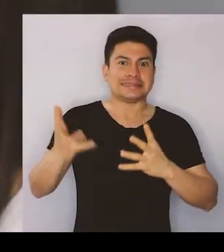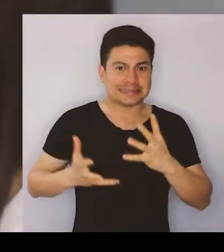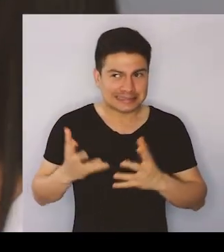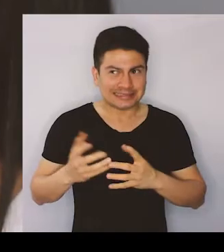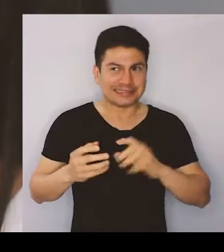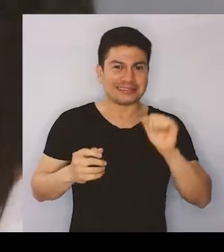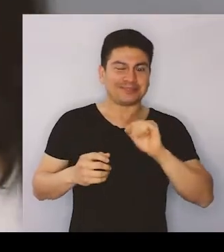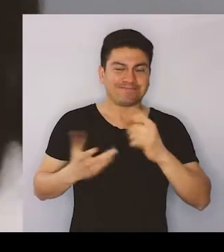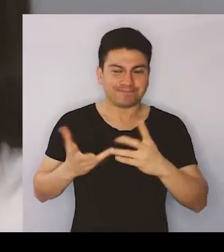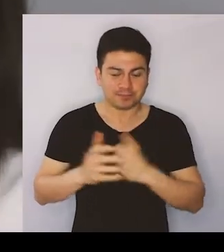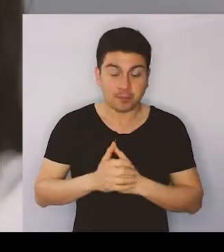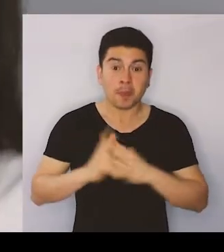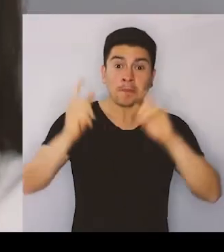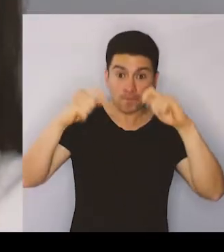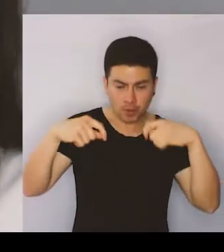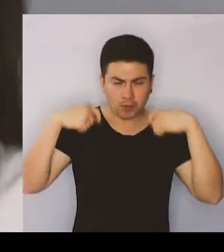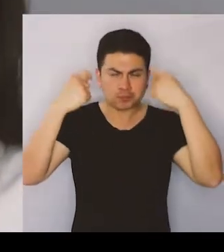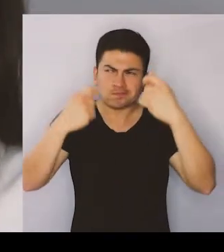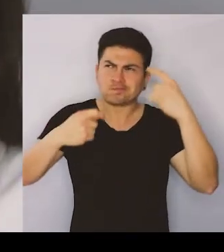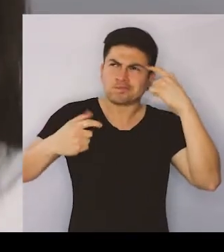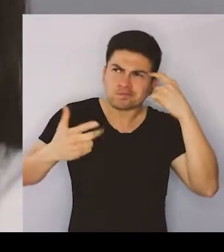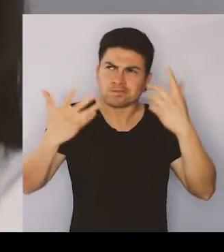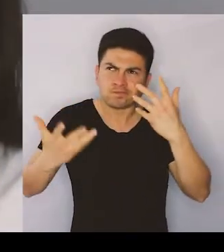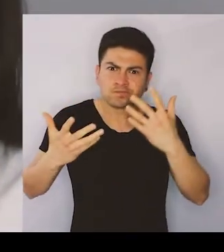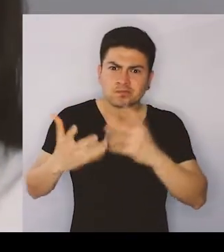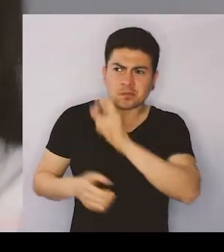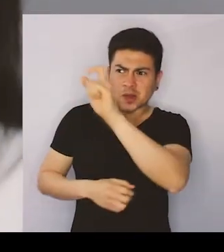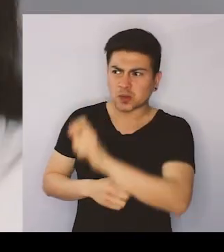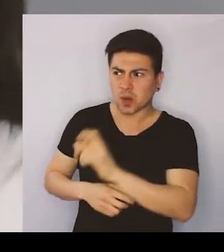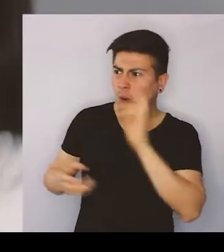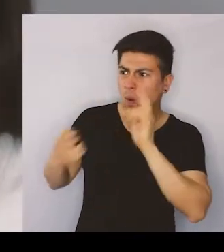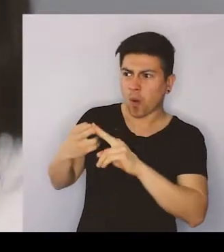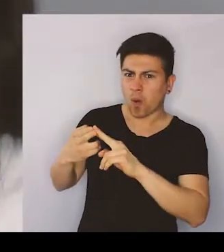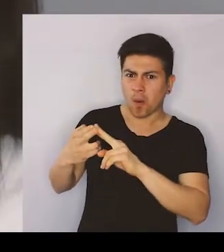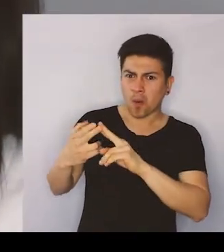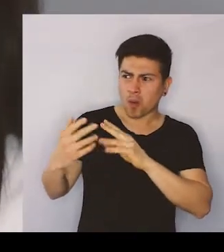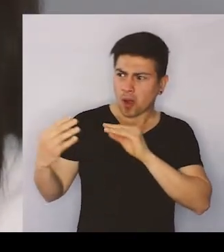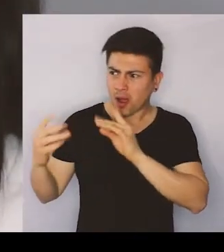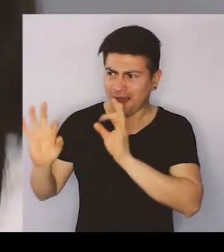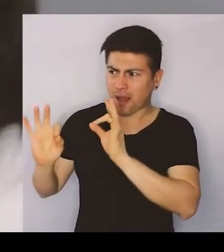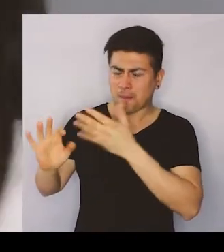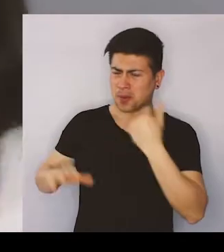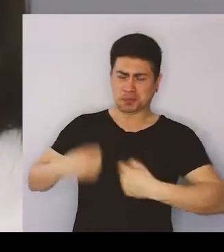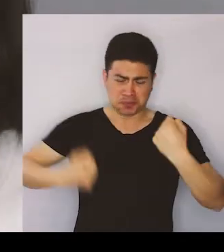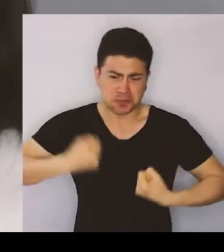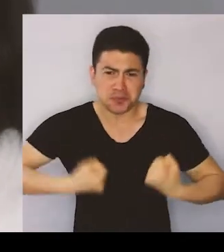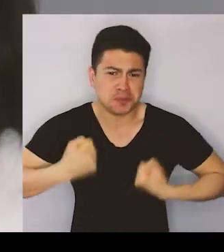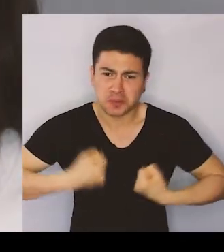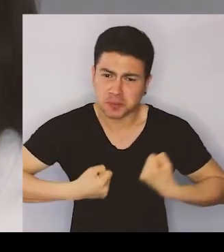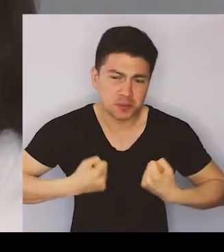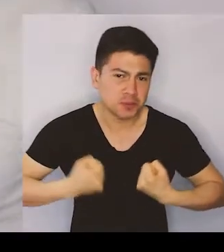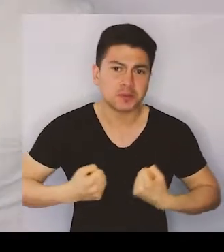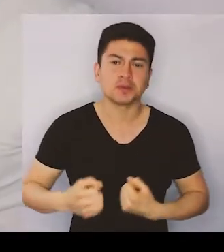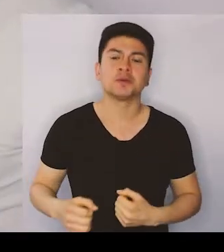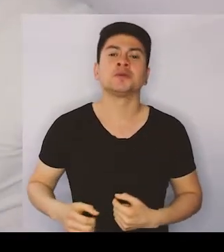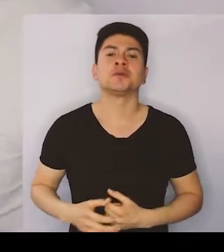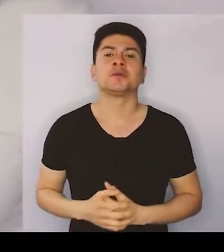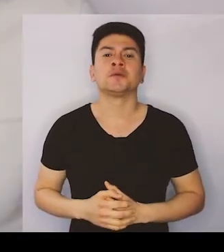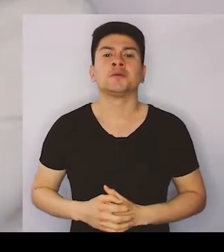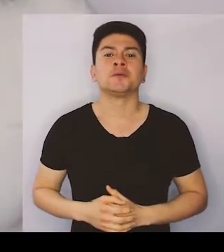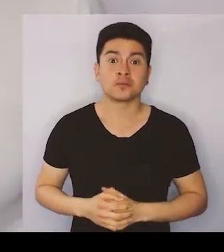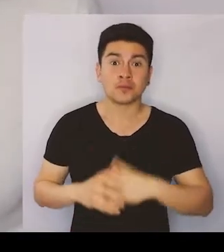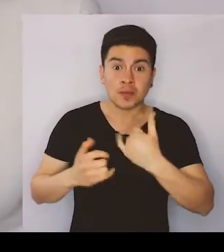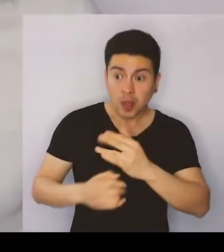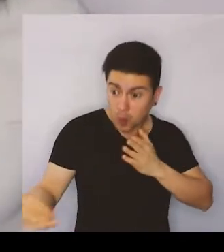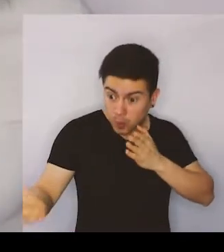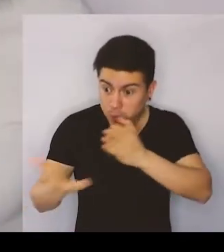Ah, sí Entonces Caperucita recuerda que no debe hablarle a nadie y sale corriendo de ahí Mejor